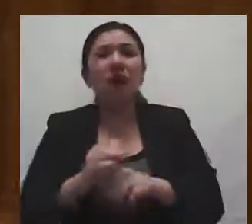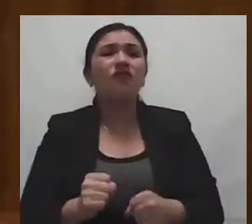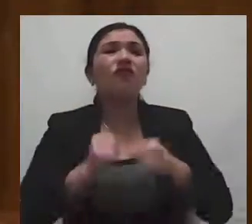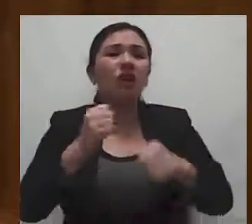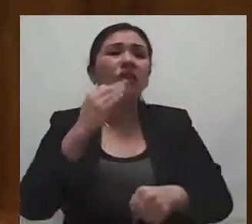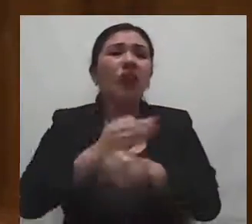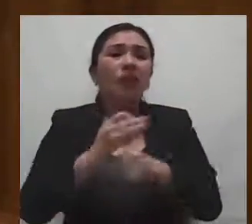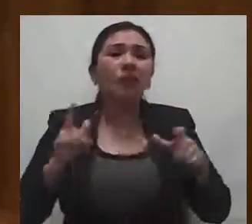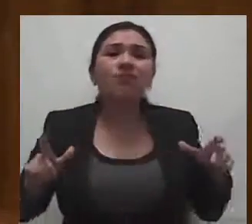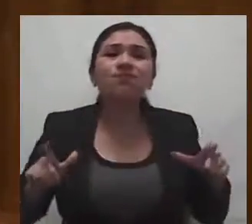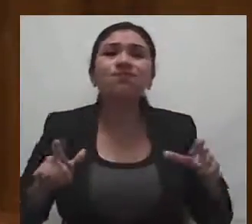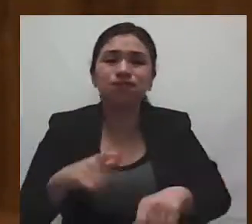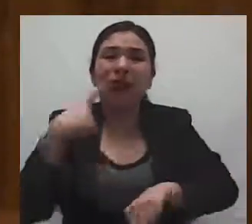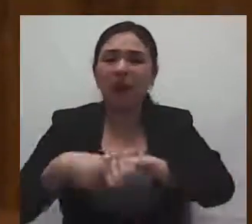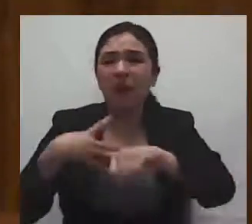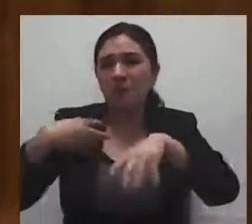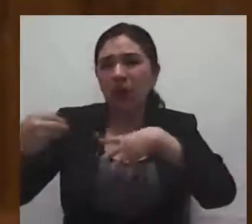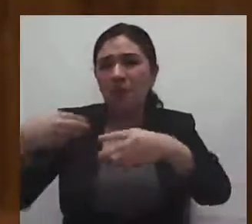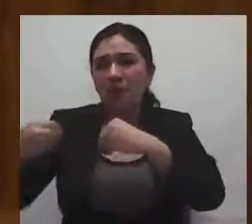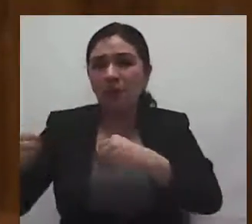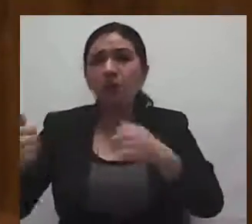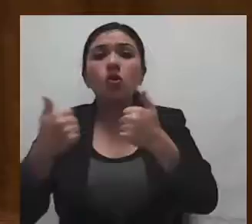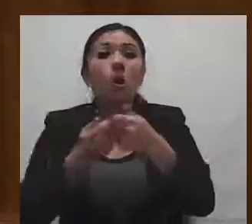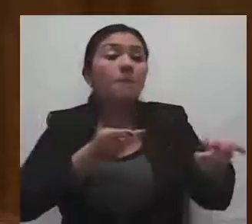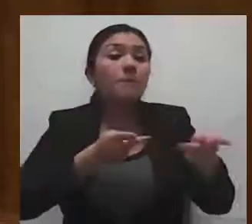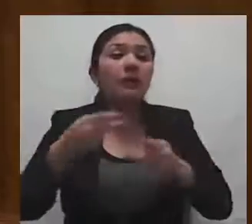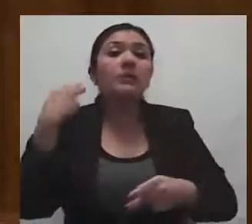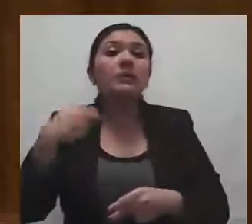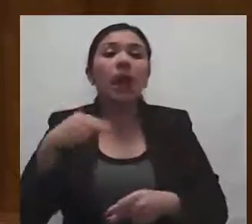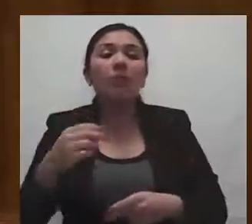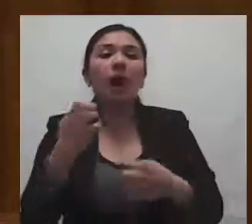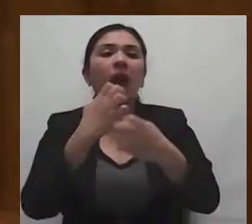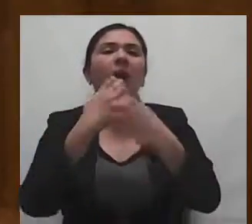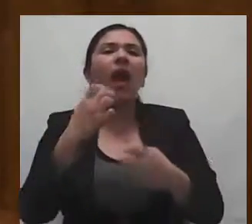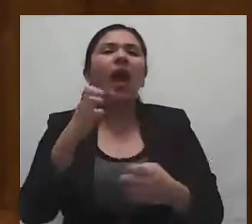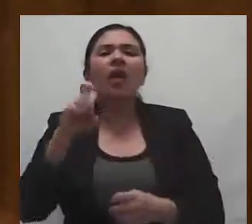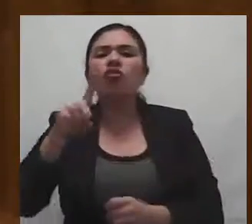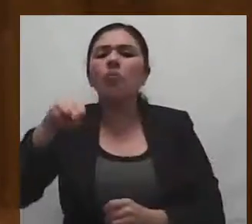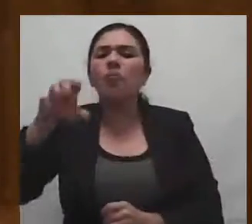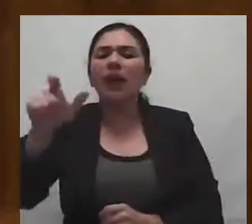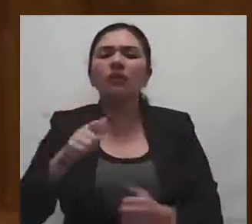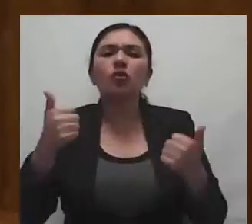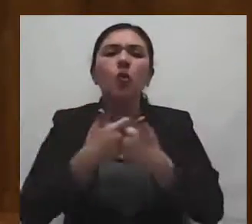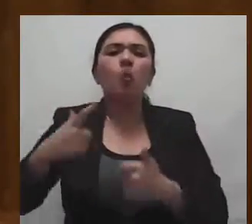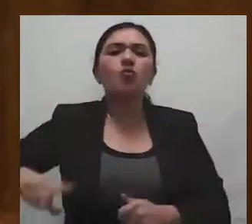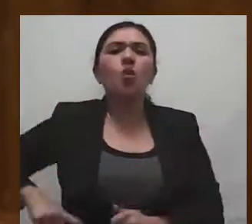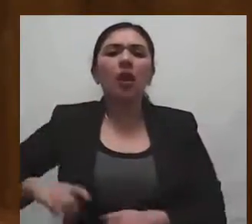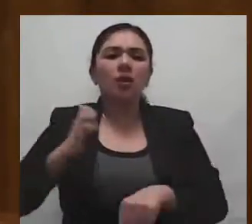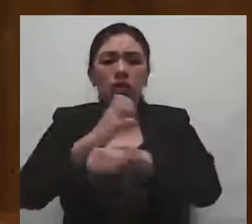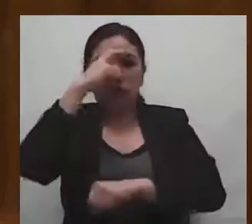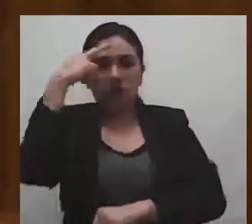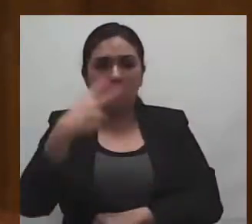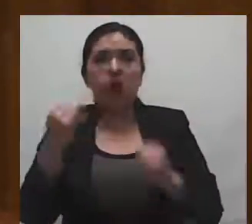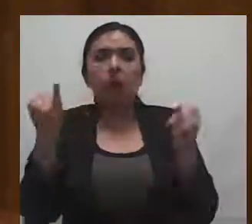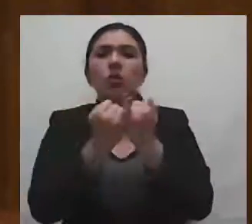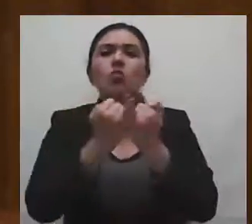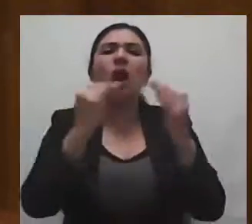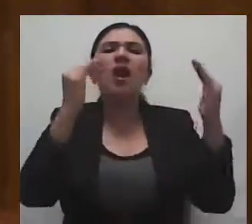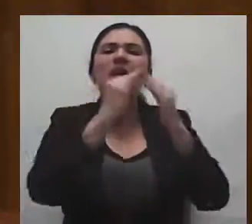esta pandemia. A través de la estrategia llamada EDUMEX del Gobierno del Estado de México y de sus casas de